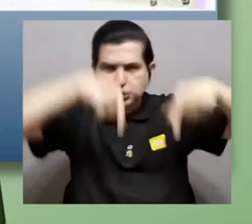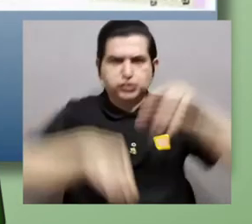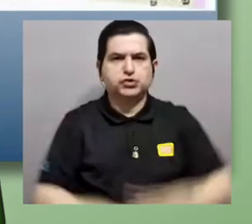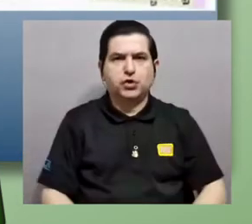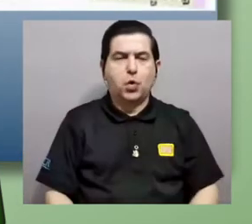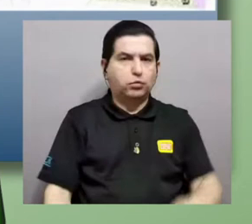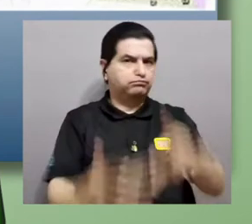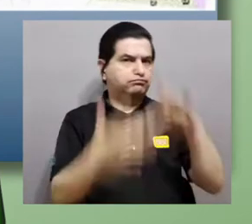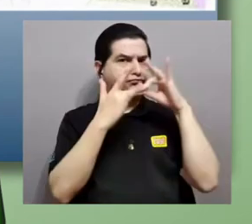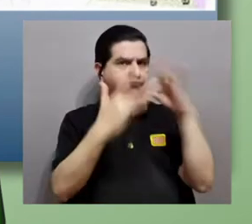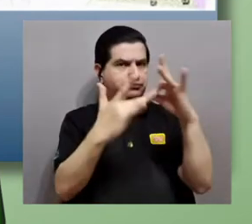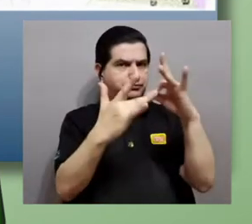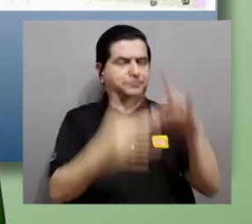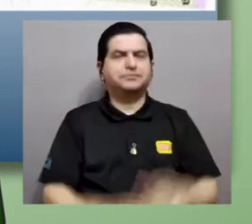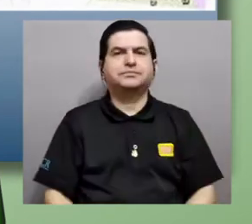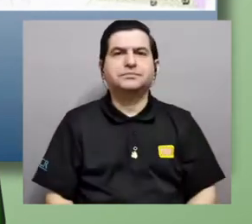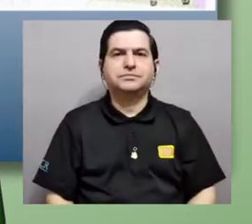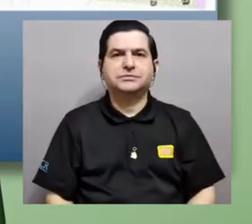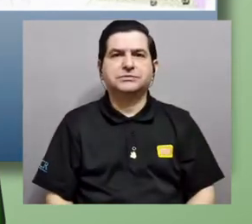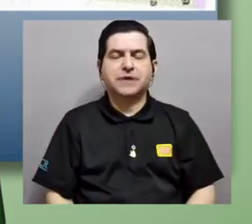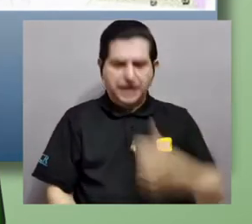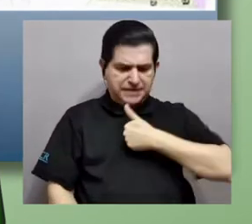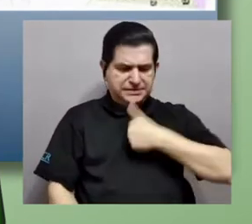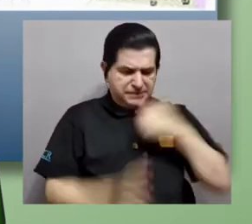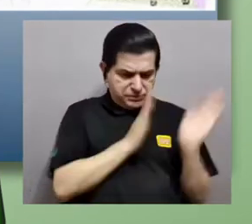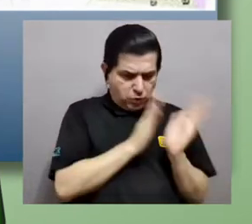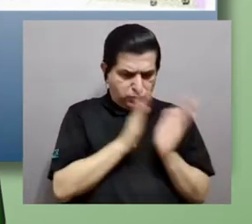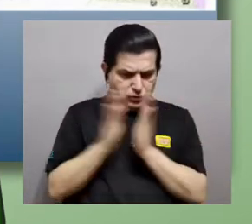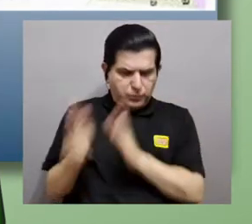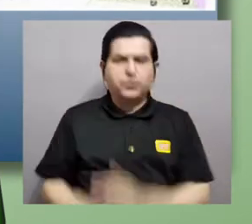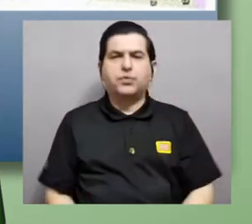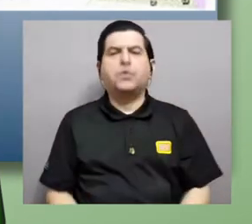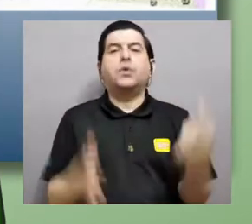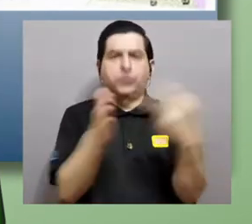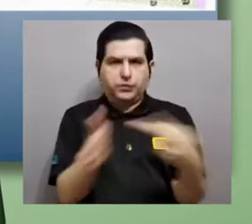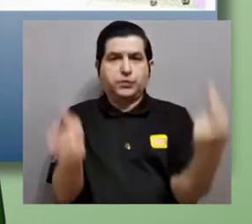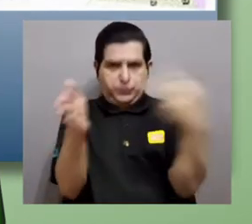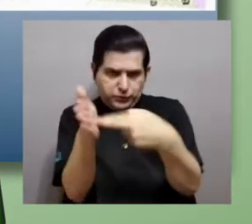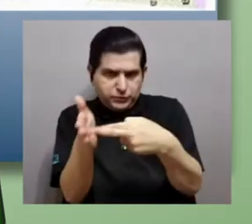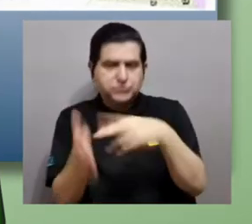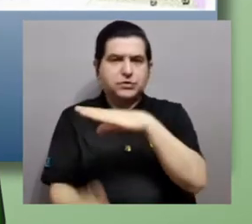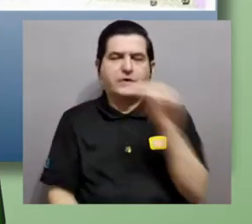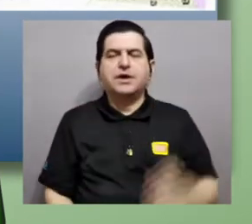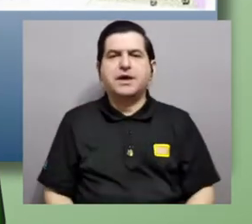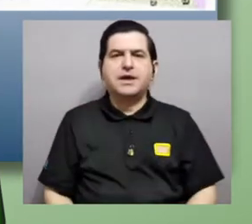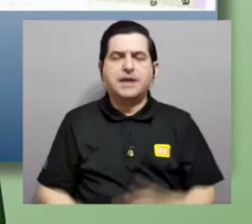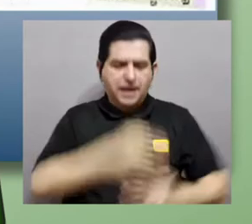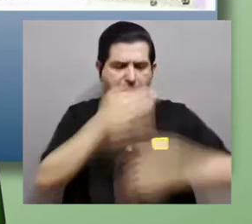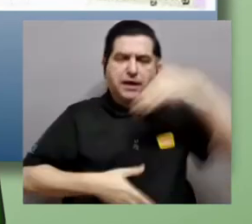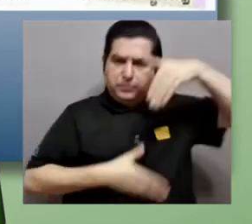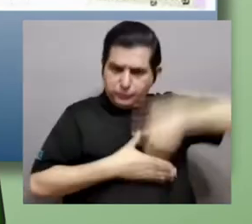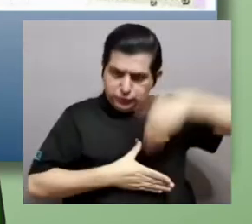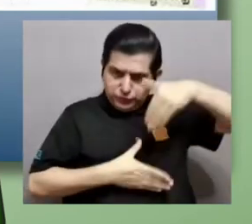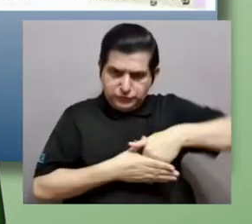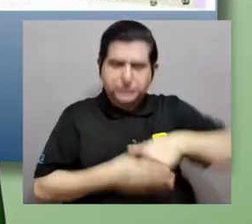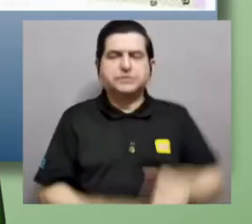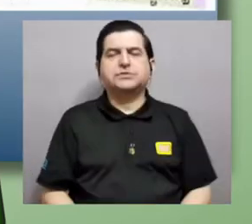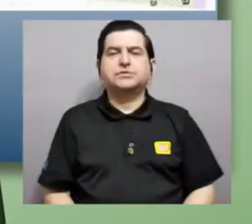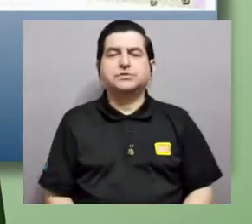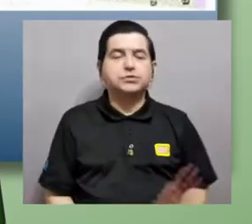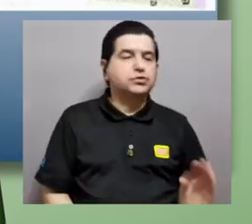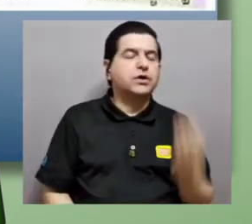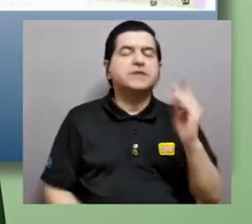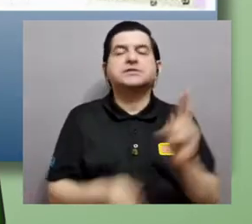particulares, la autoorganización, la replicación y el metabolismo, o